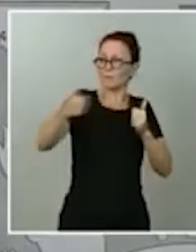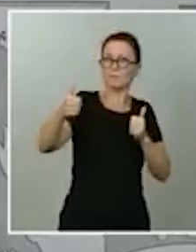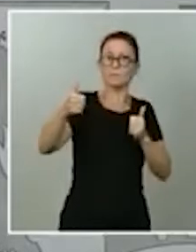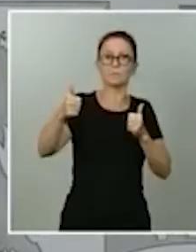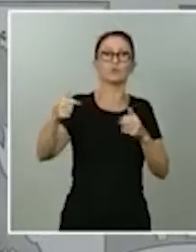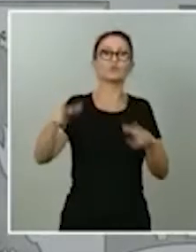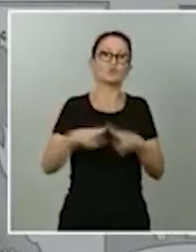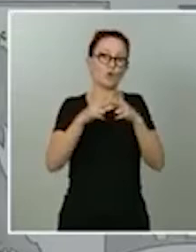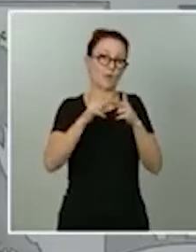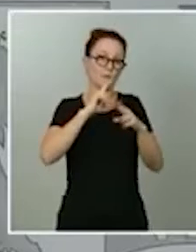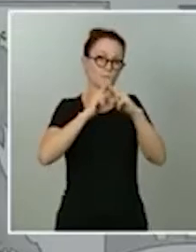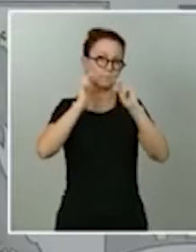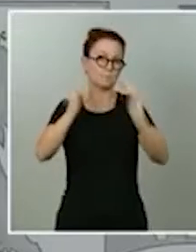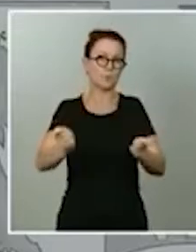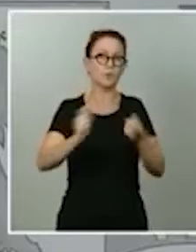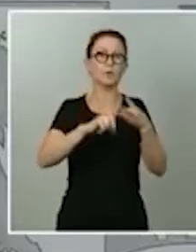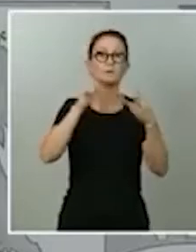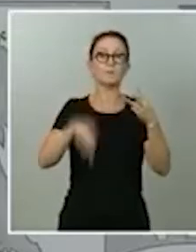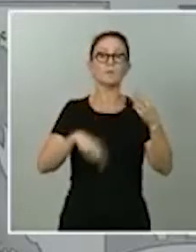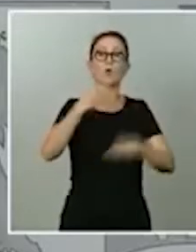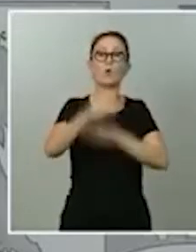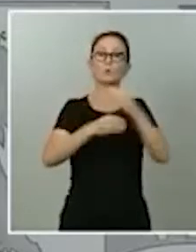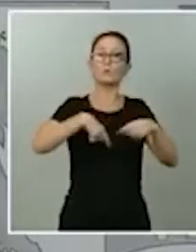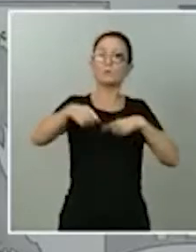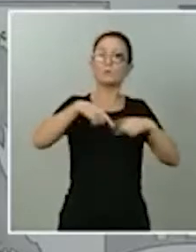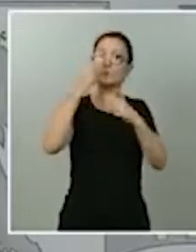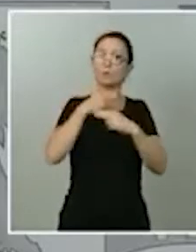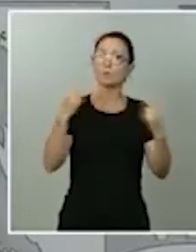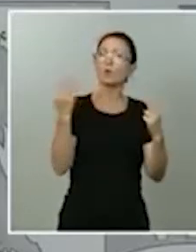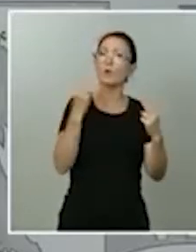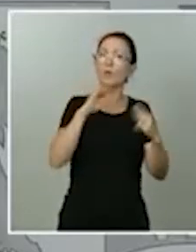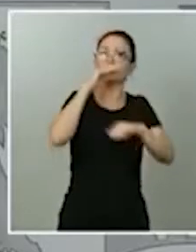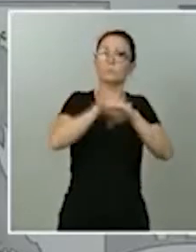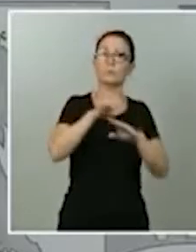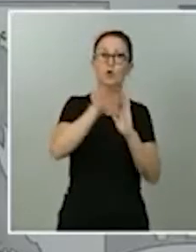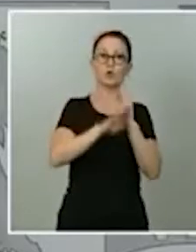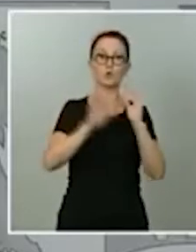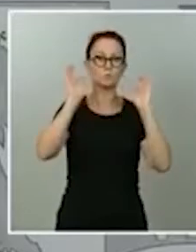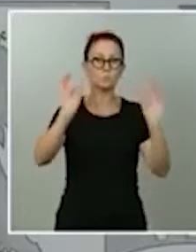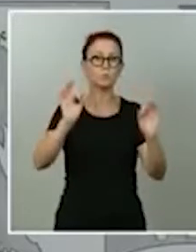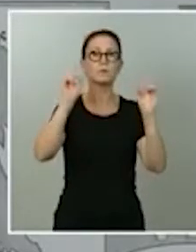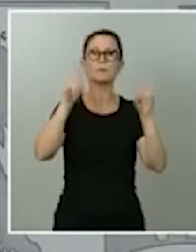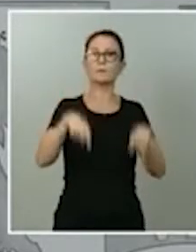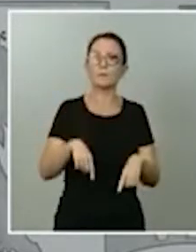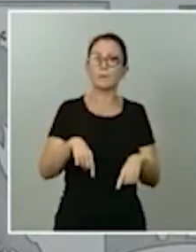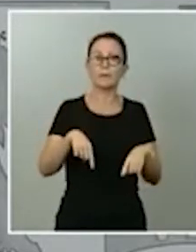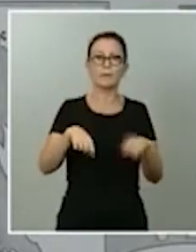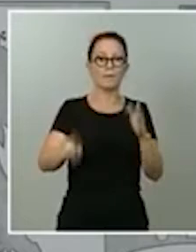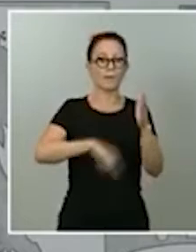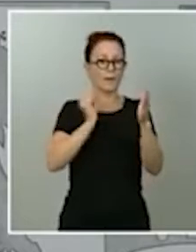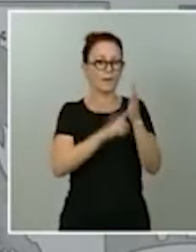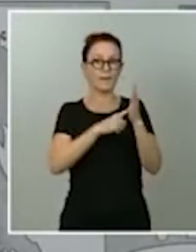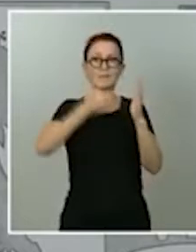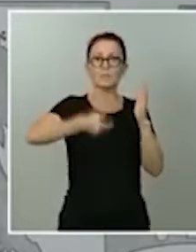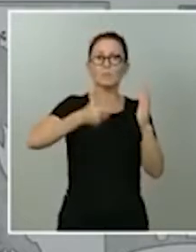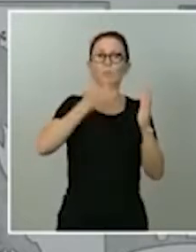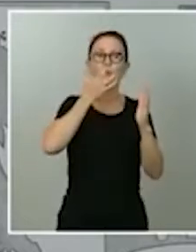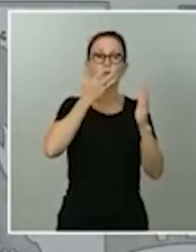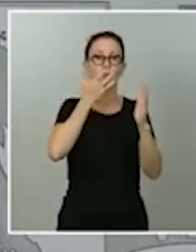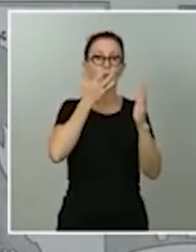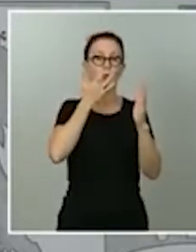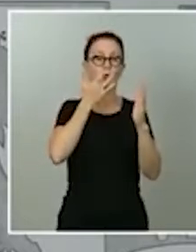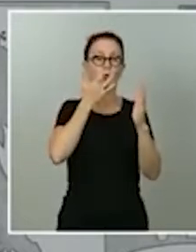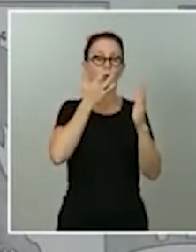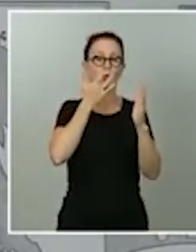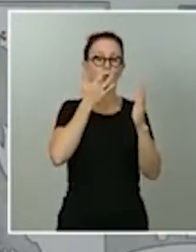al uso del transporte público bajo qué condiciones. Se han modificado determinados aspectos de leyes tan importantes como el de la cohesión del